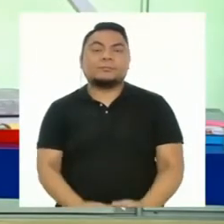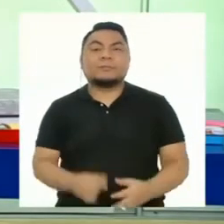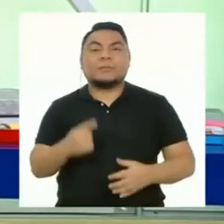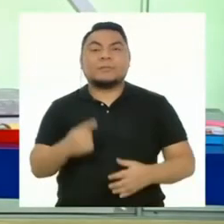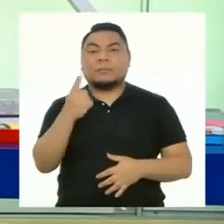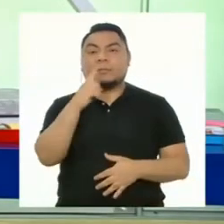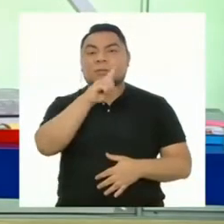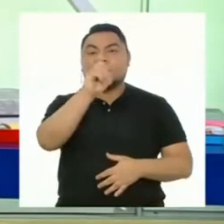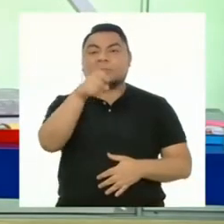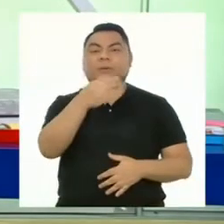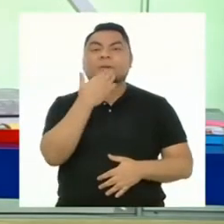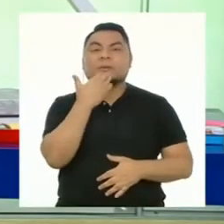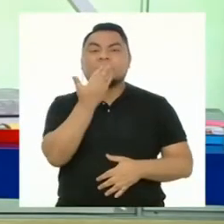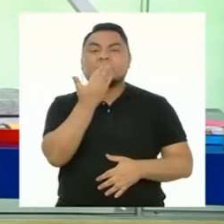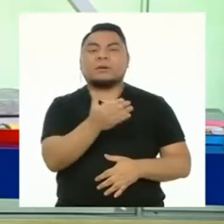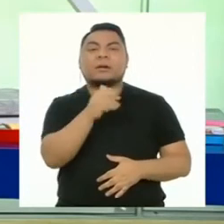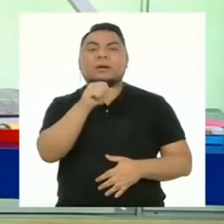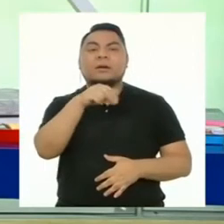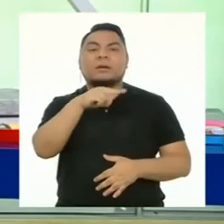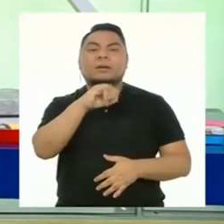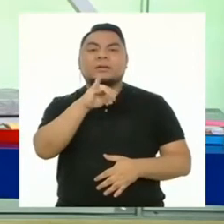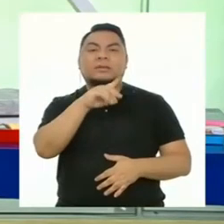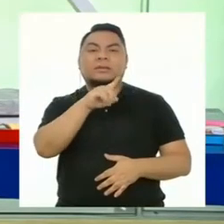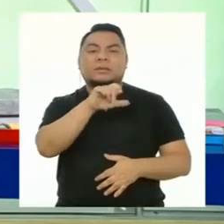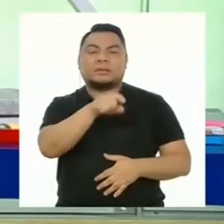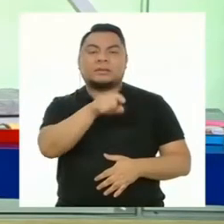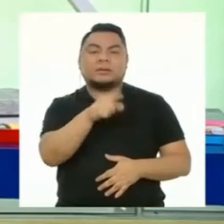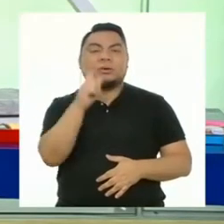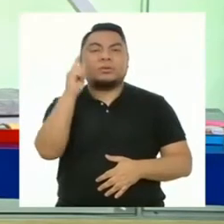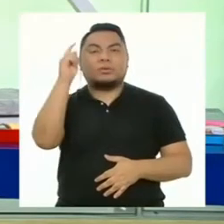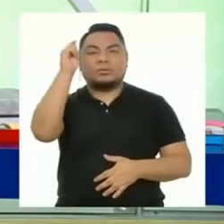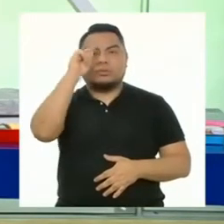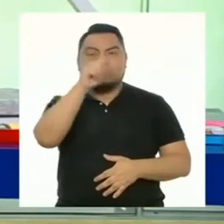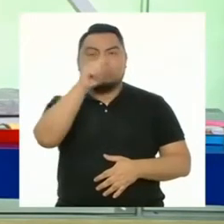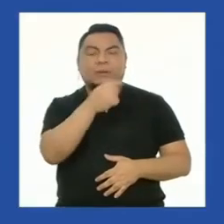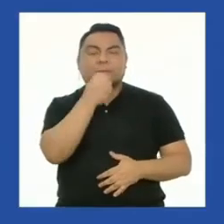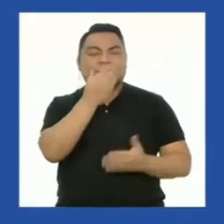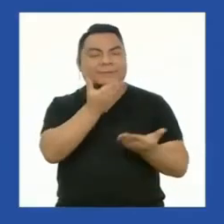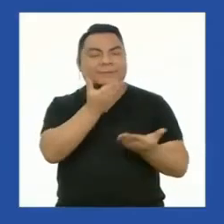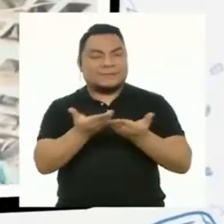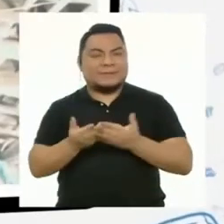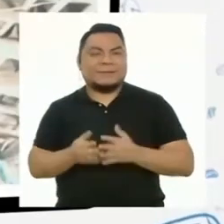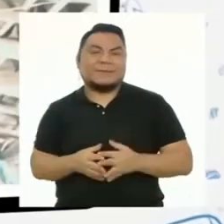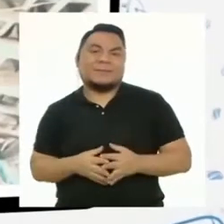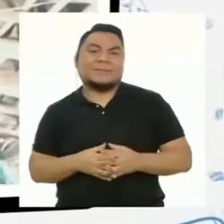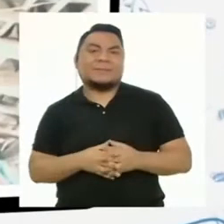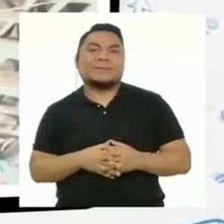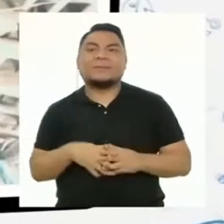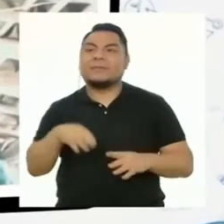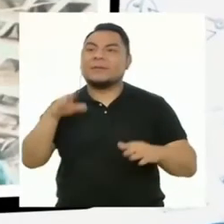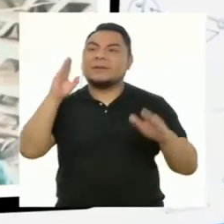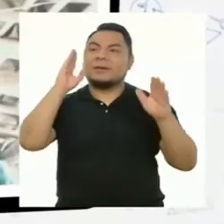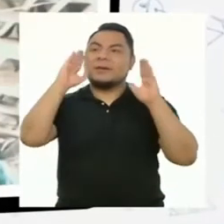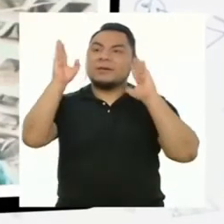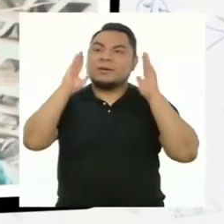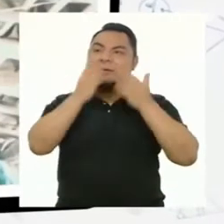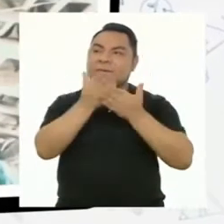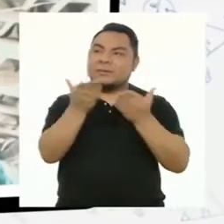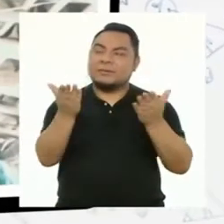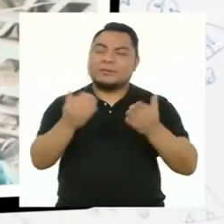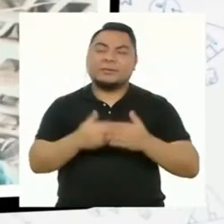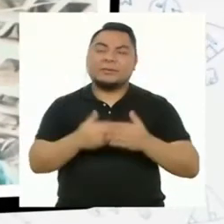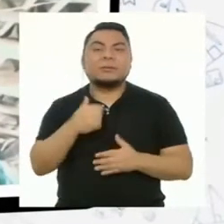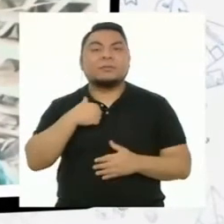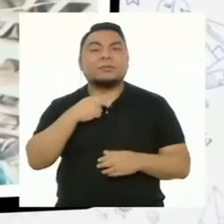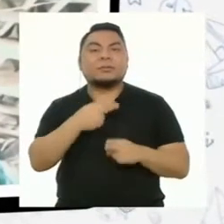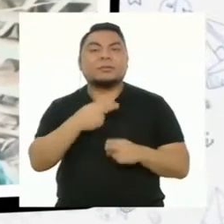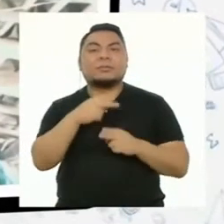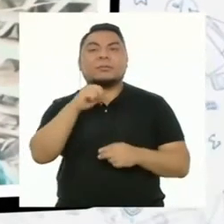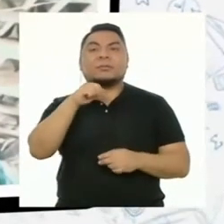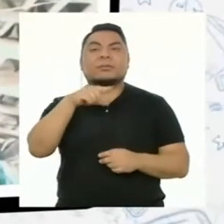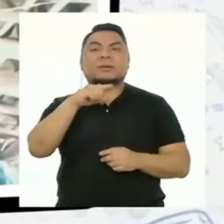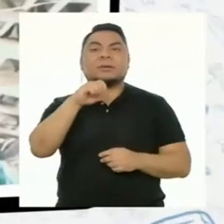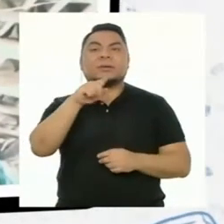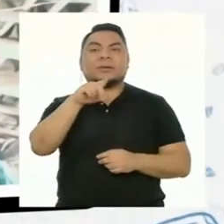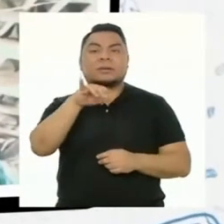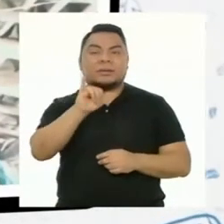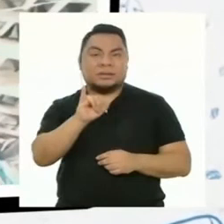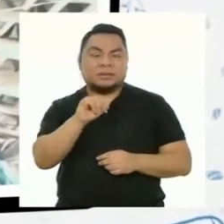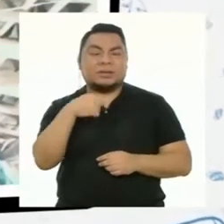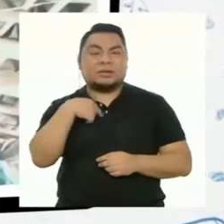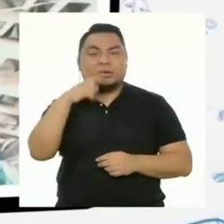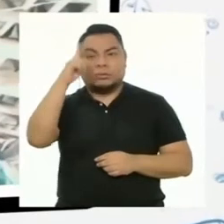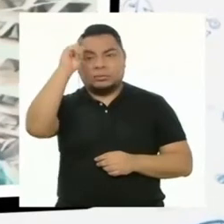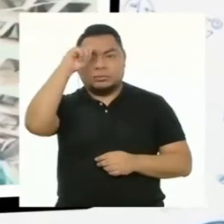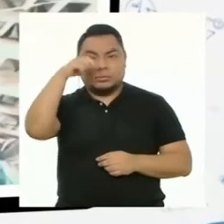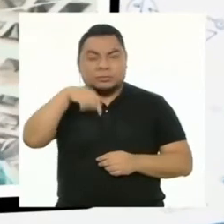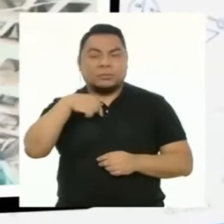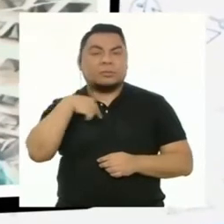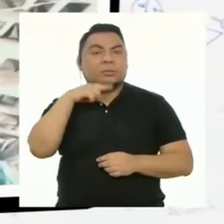Nuestra primera pregunta es de Angeli, de la ciudad de Tumbes. ¡Bienvenida! Hola, Rodrigo. Hola, profesor. Mi nombre es Angeli y soy de la